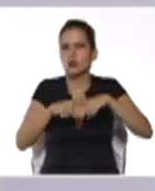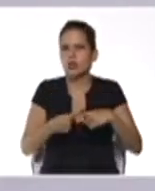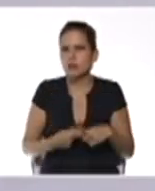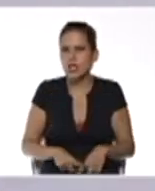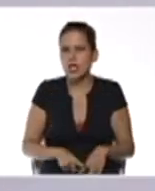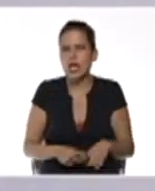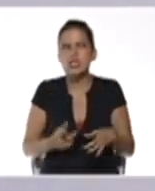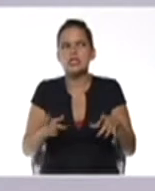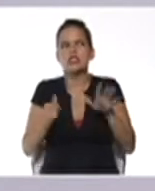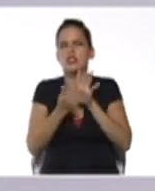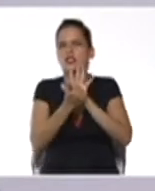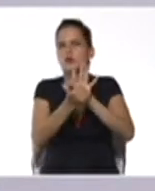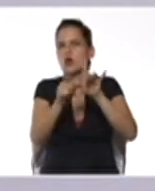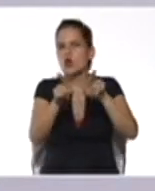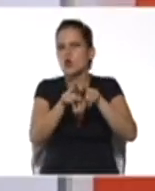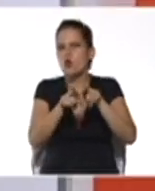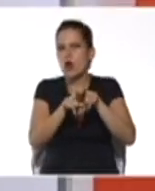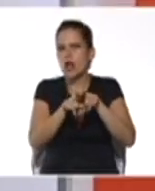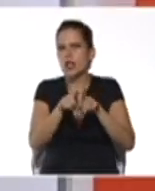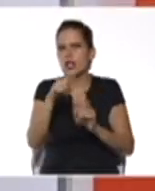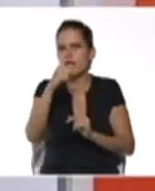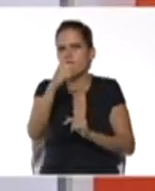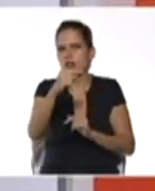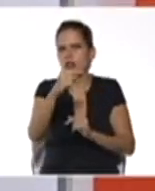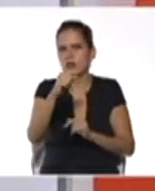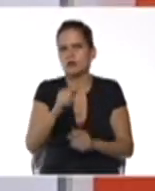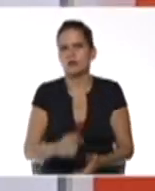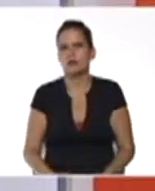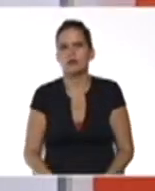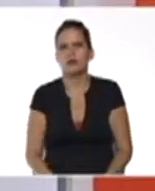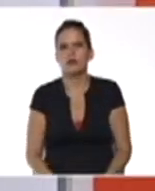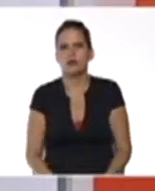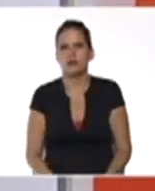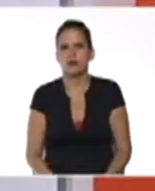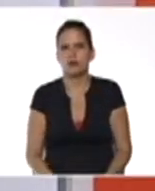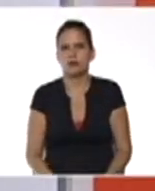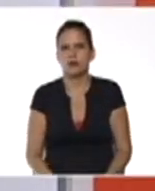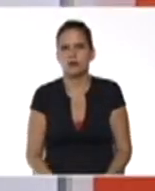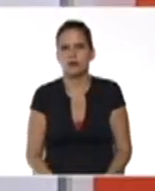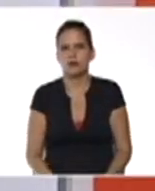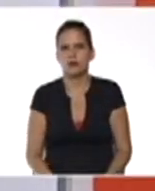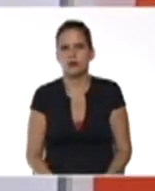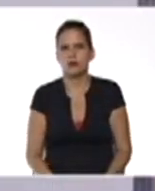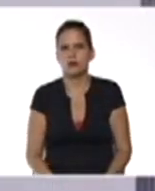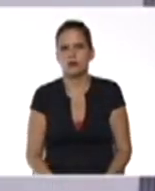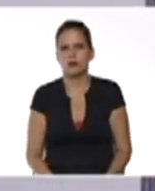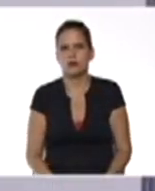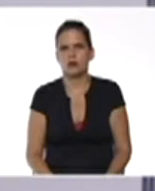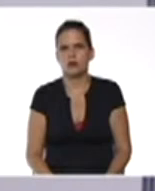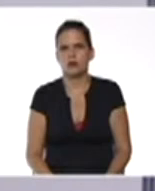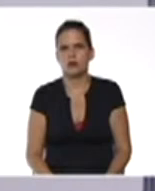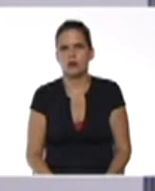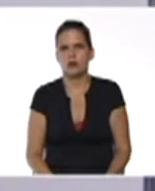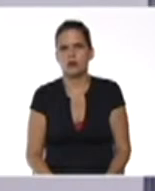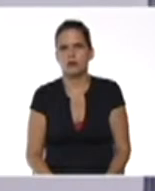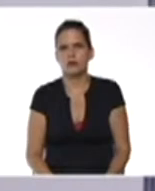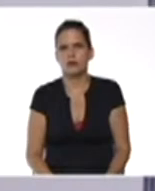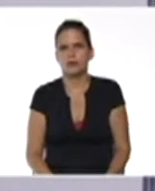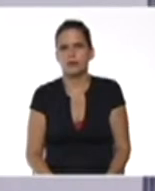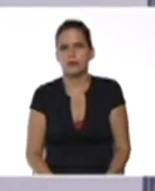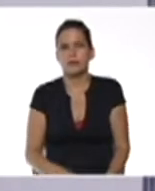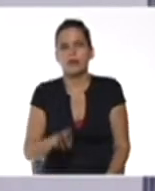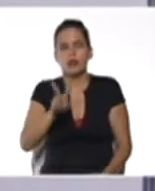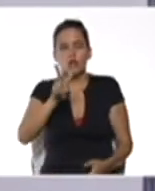Ahora sí, podemos cancelar las y, porque está el más 2 por y, se cancela con el menos 2 por y.